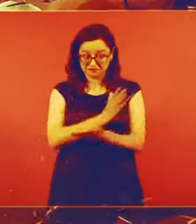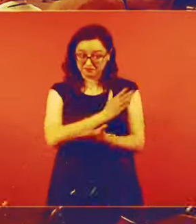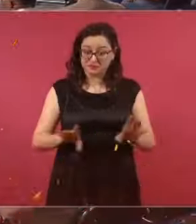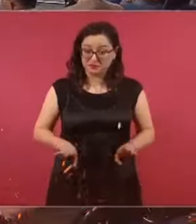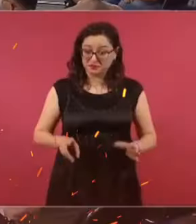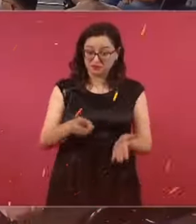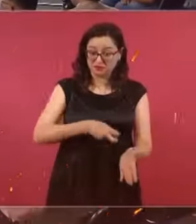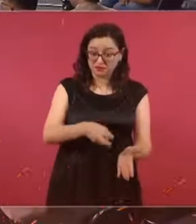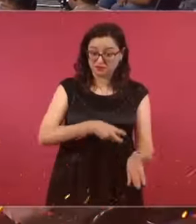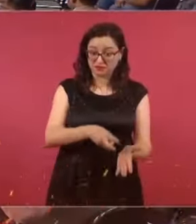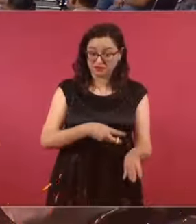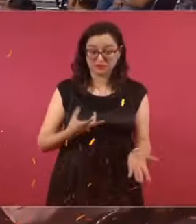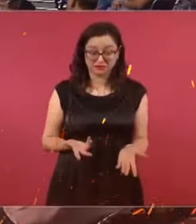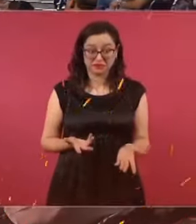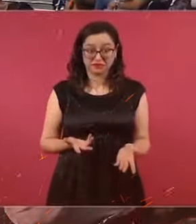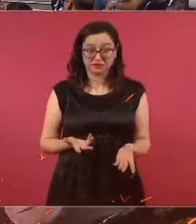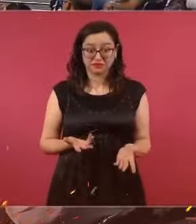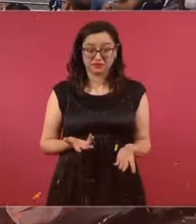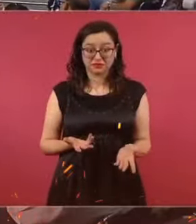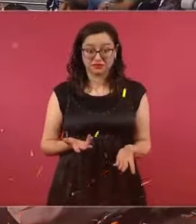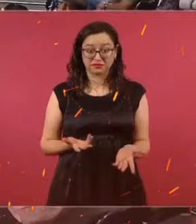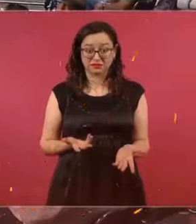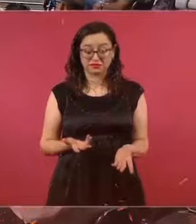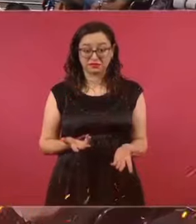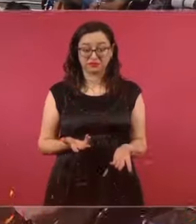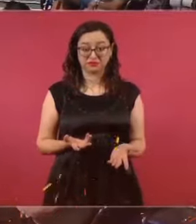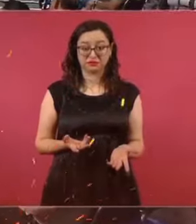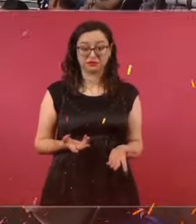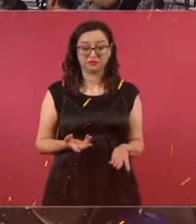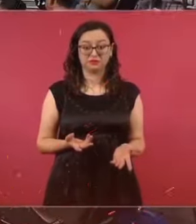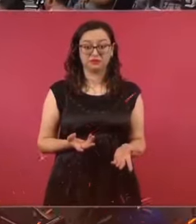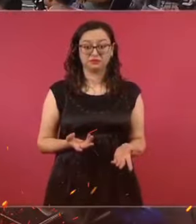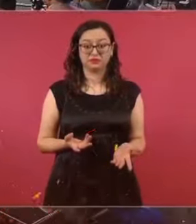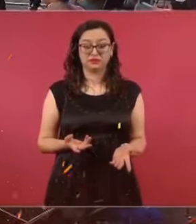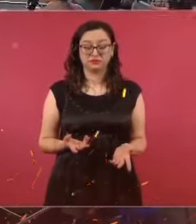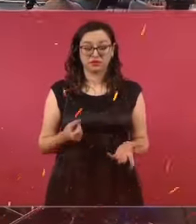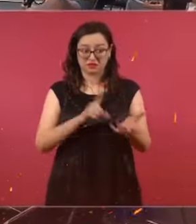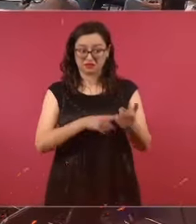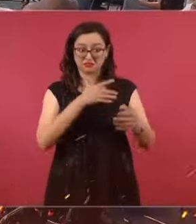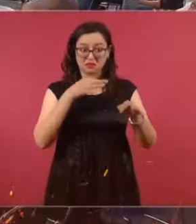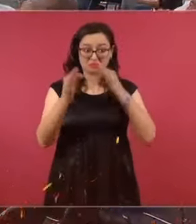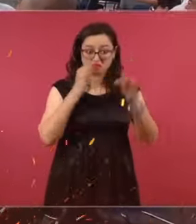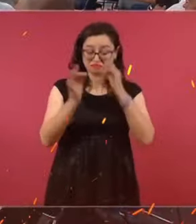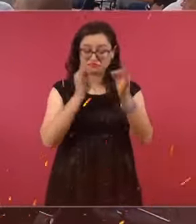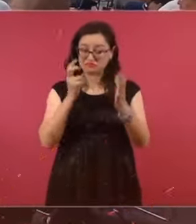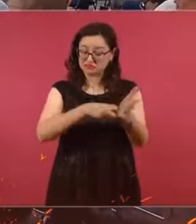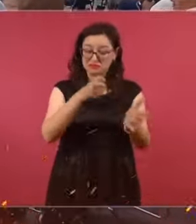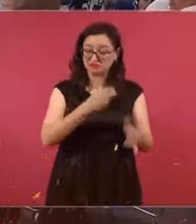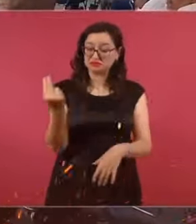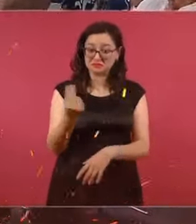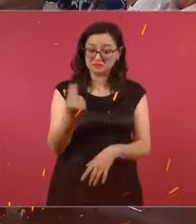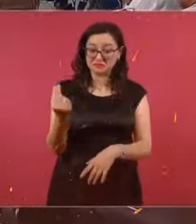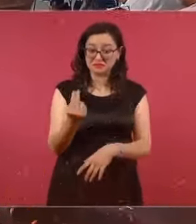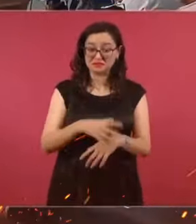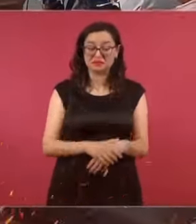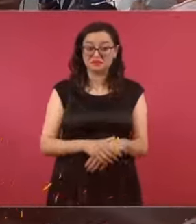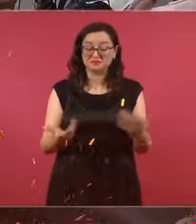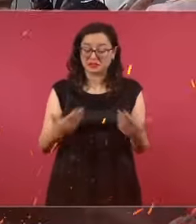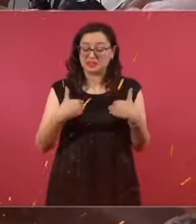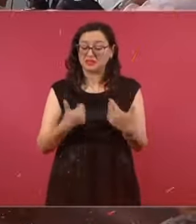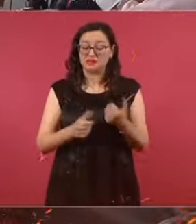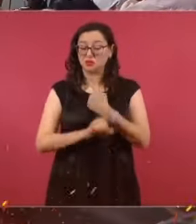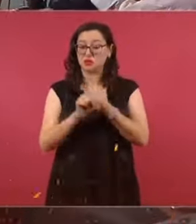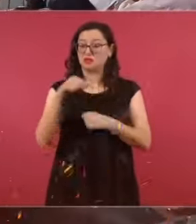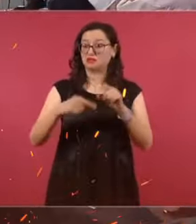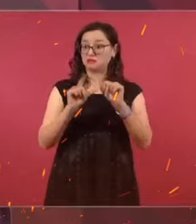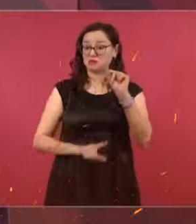reforma. A la manera en que se manejan actualmente los medios. Y eso no solo es México, lamentablemente.